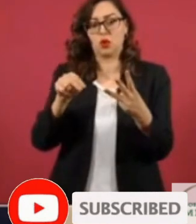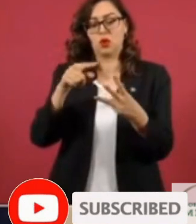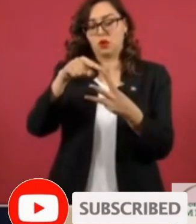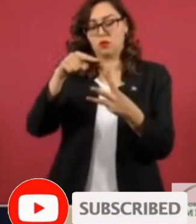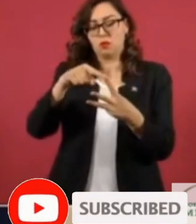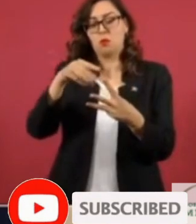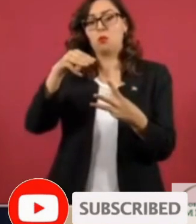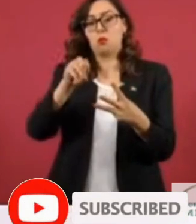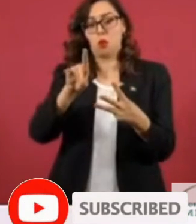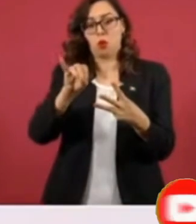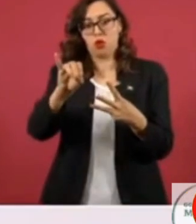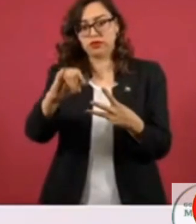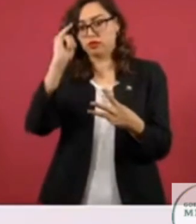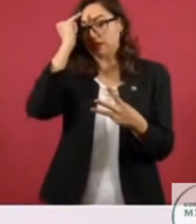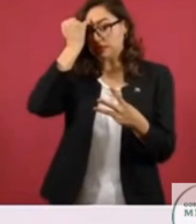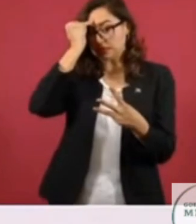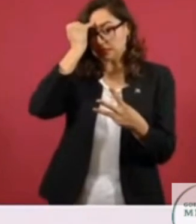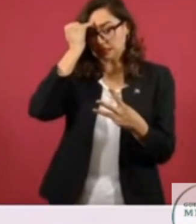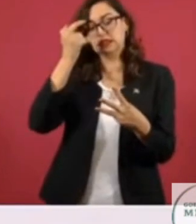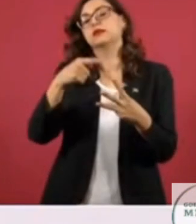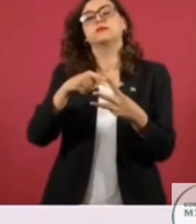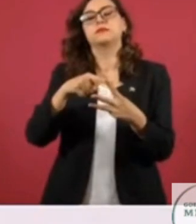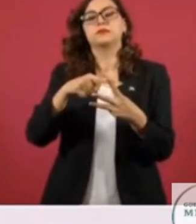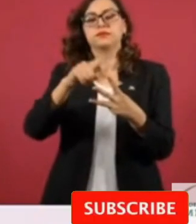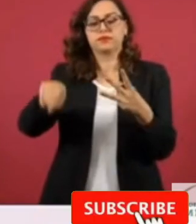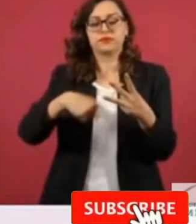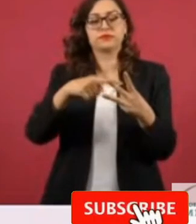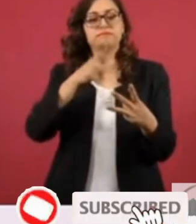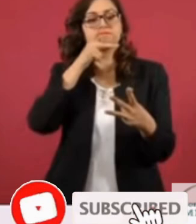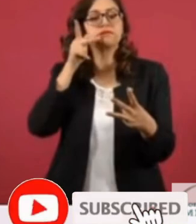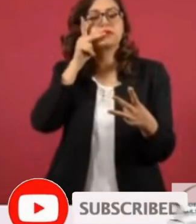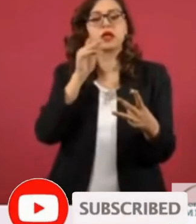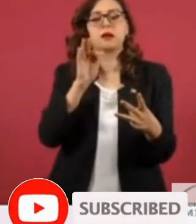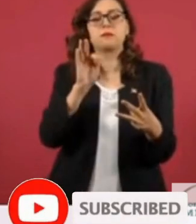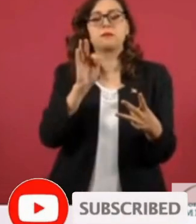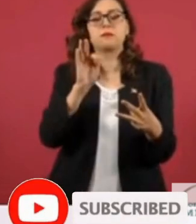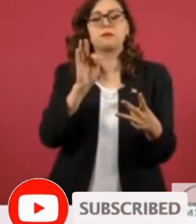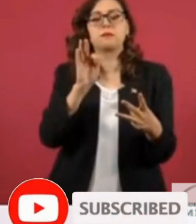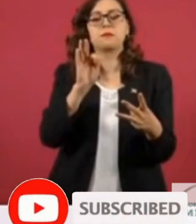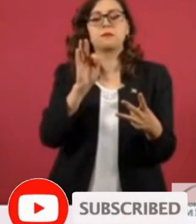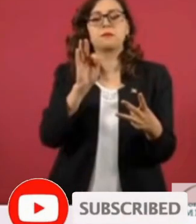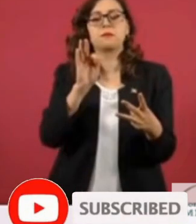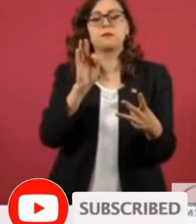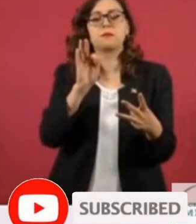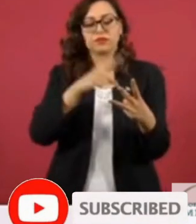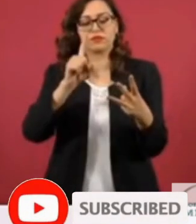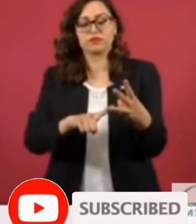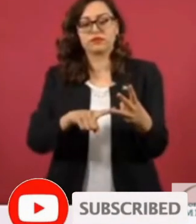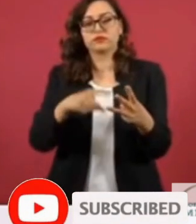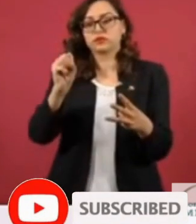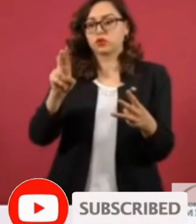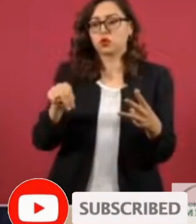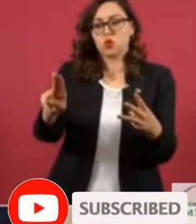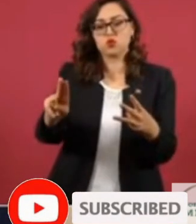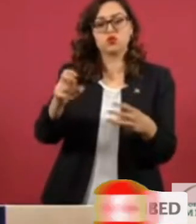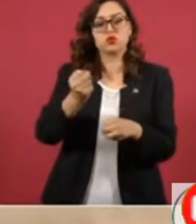Modi de la India, al Papa Francisco y al secretario general de la ONU,